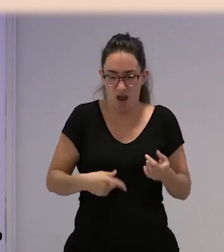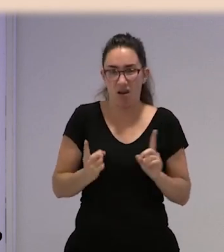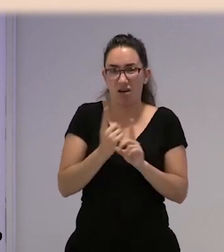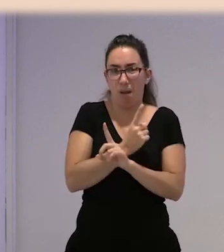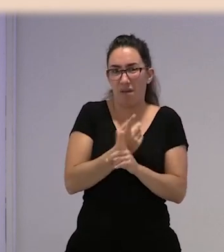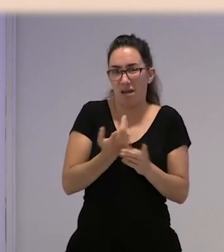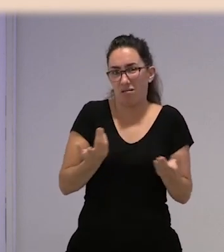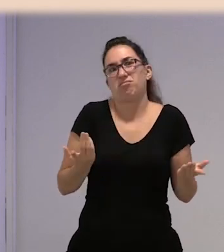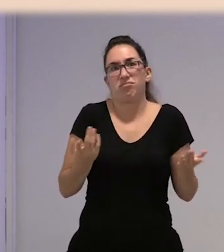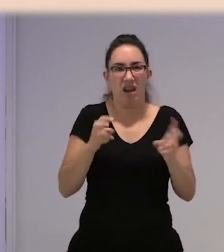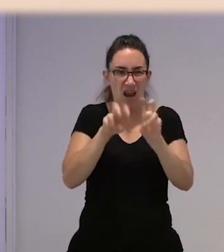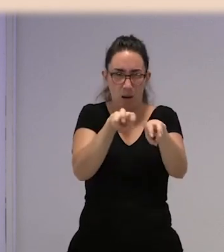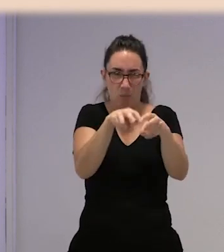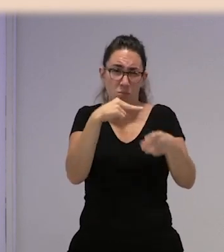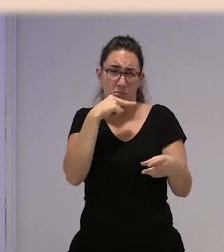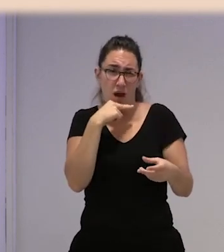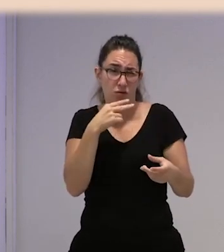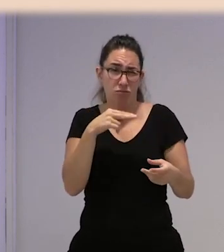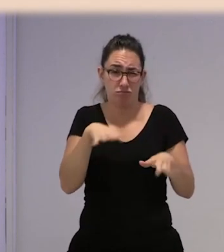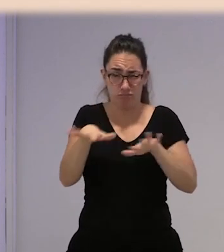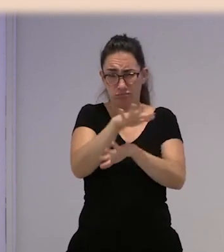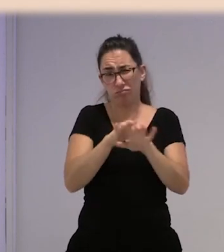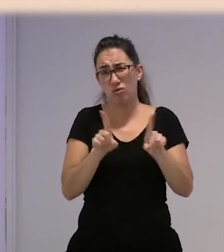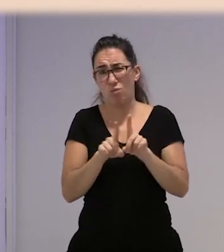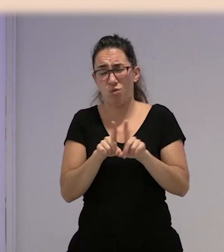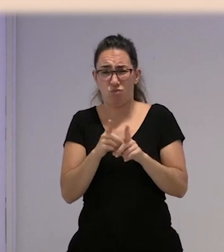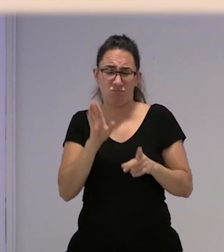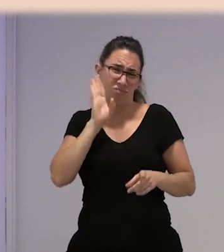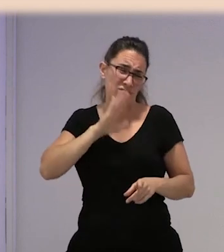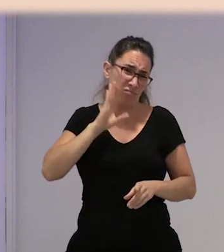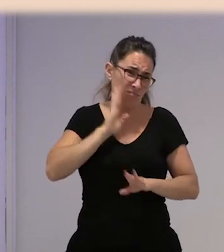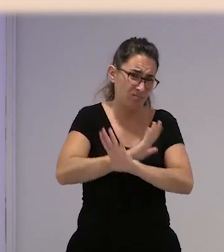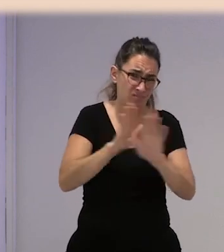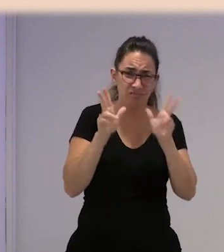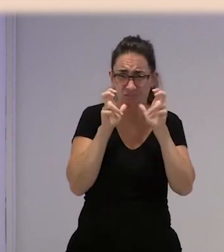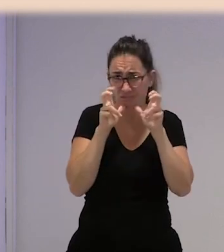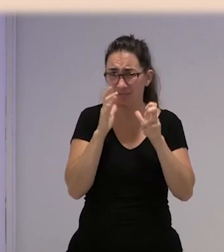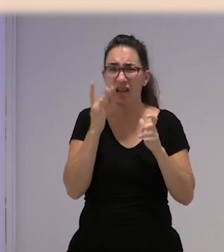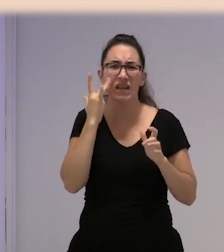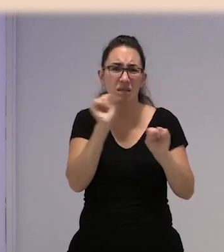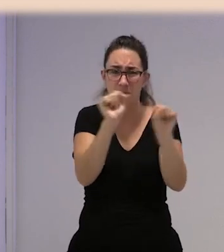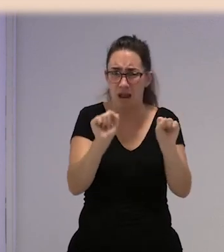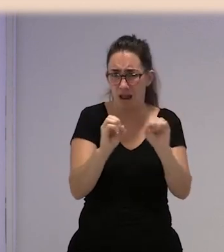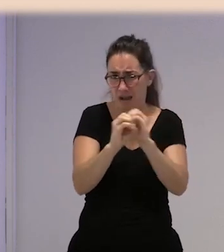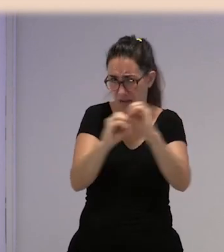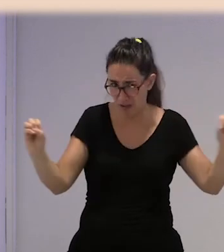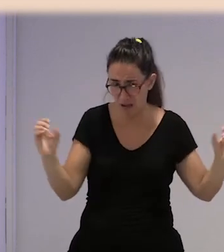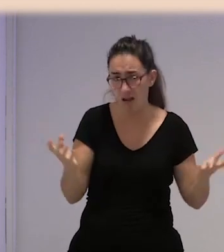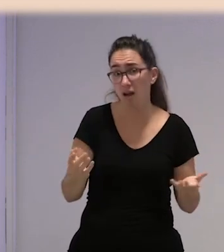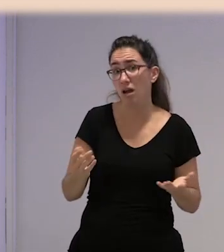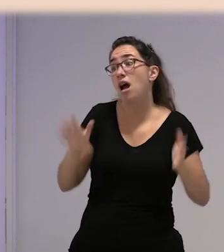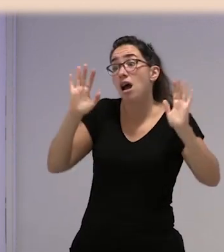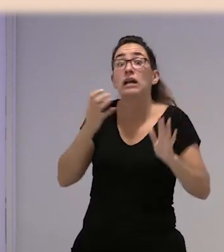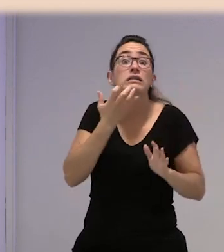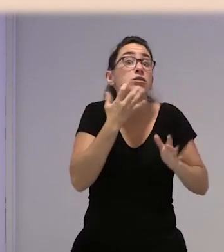el campo, ¿no? En esas condiciones, con unos servicios que están llenos de mierda, que no los limpian y... Eso sí hay servicio,